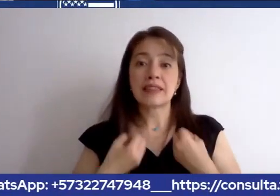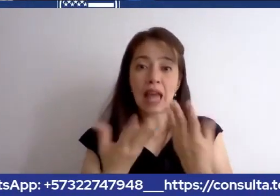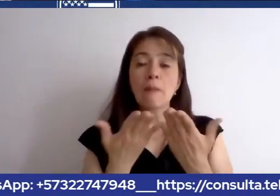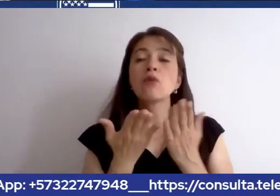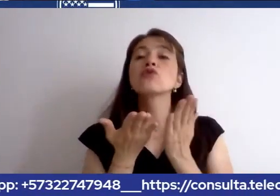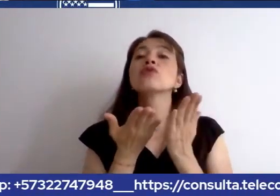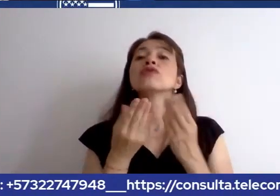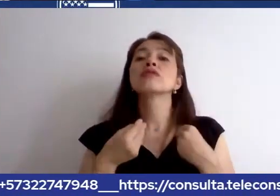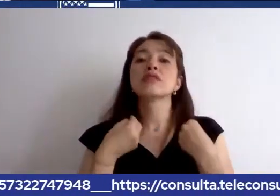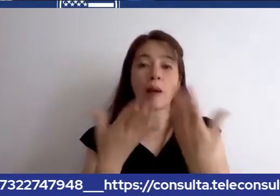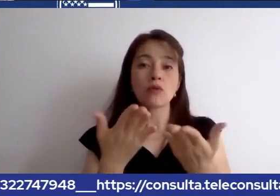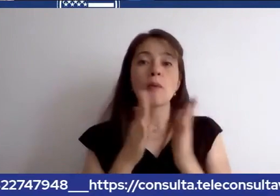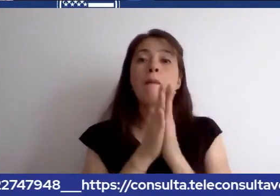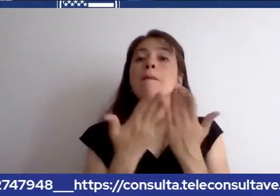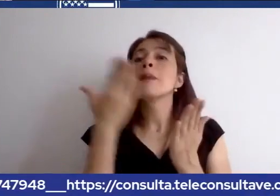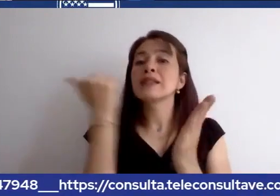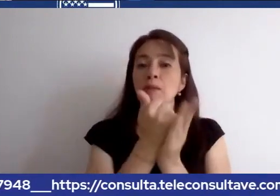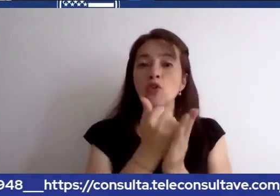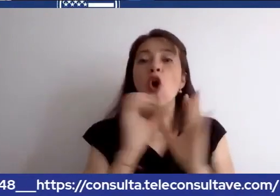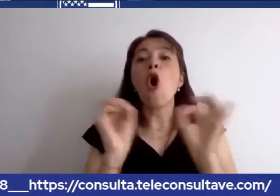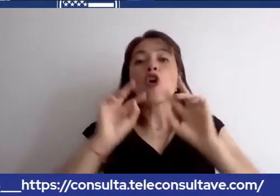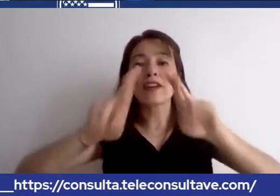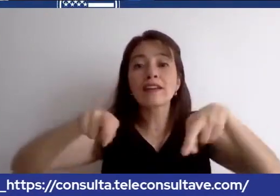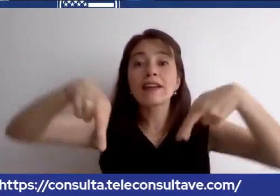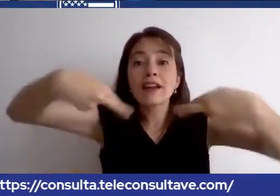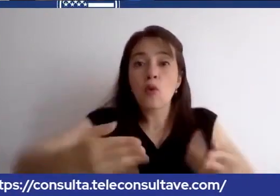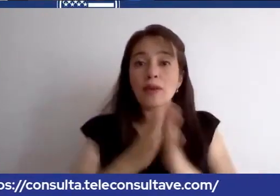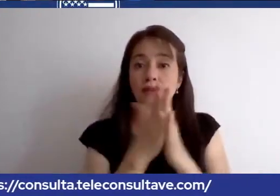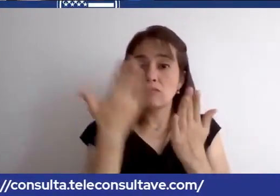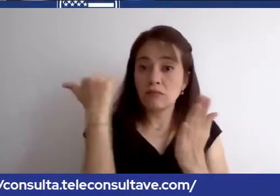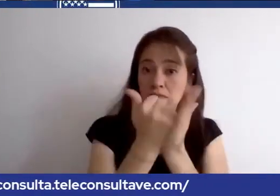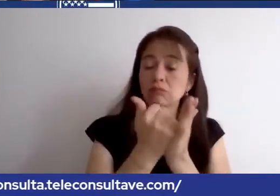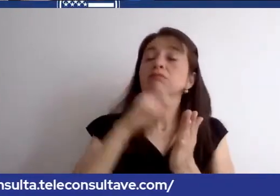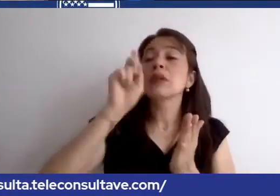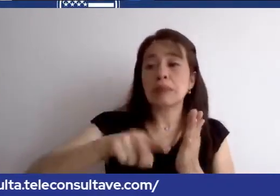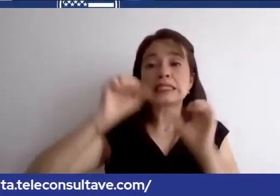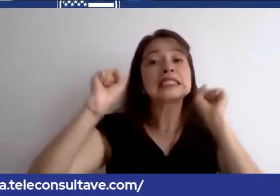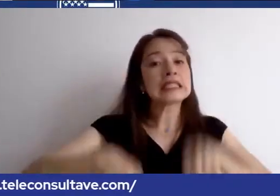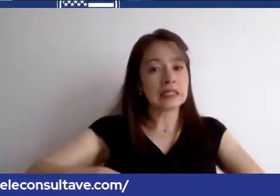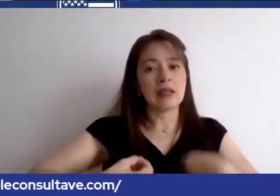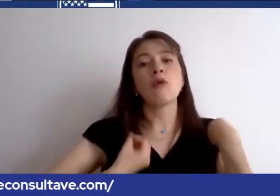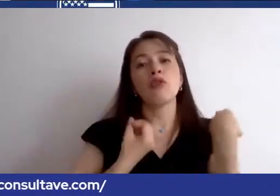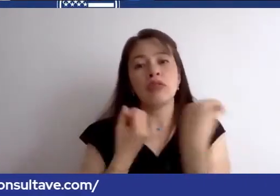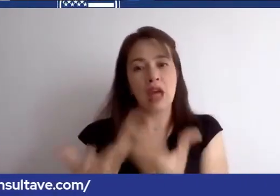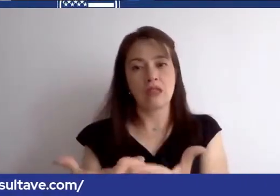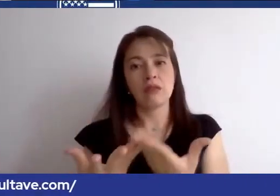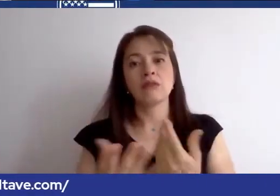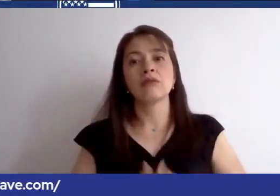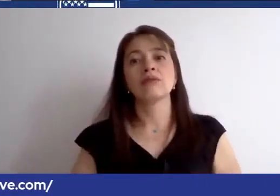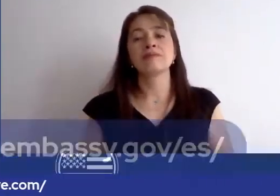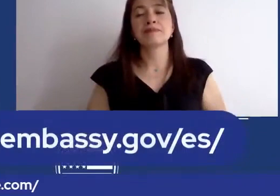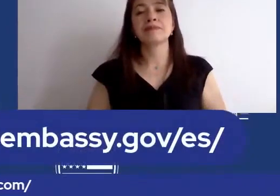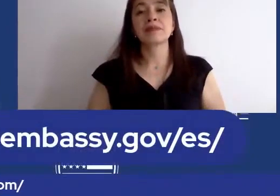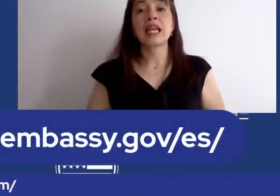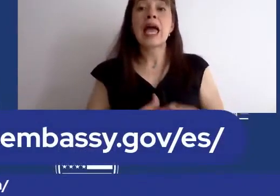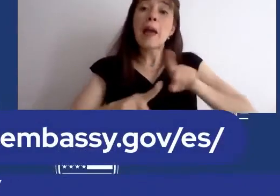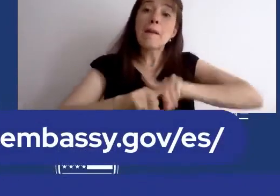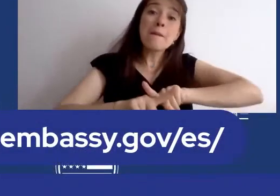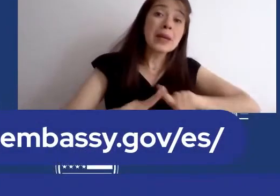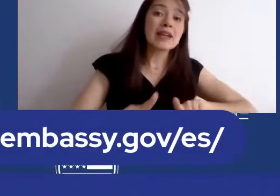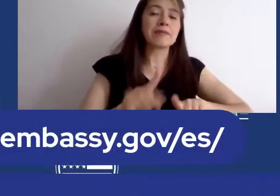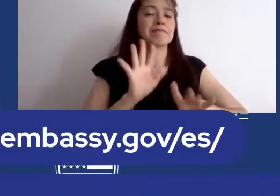pasaportes y la renovación de pasaportes a esta cuestión es la pregunta depende de